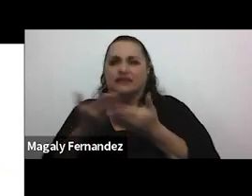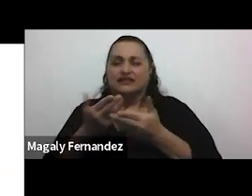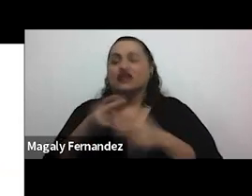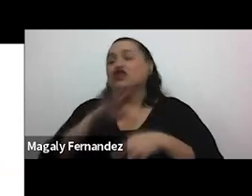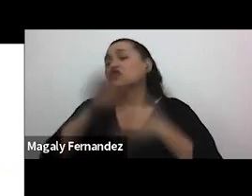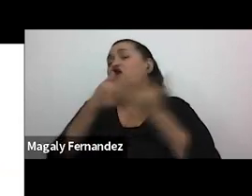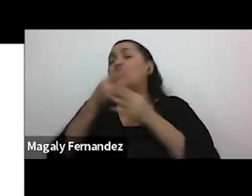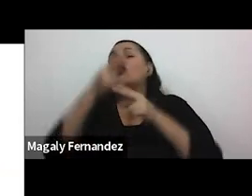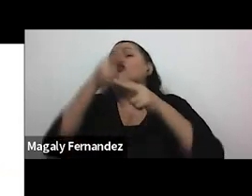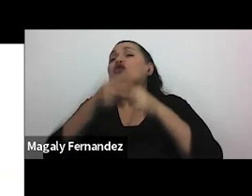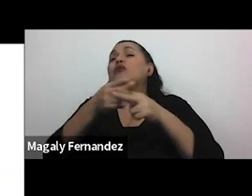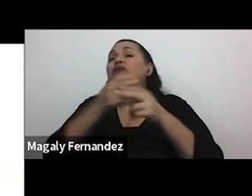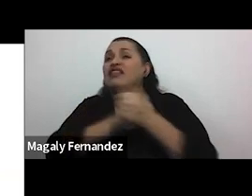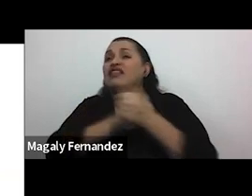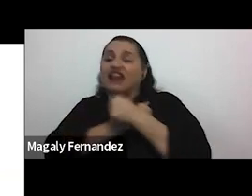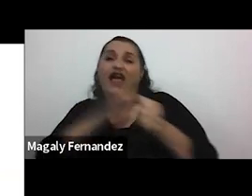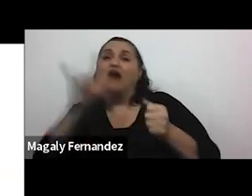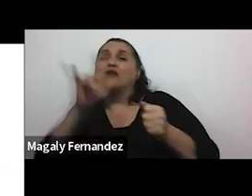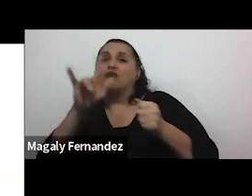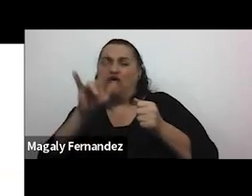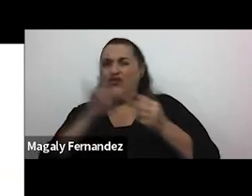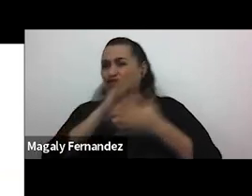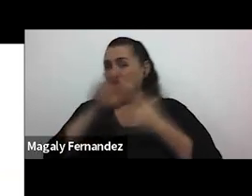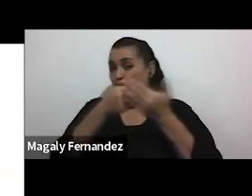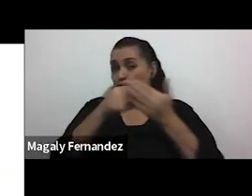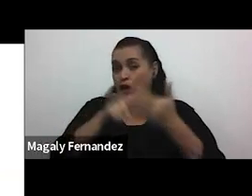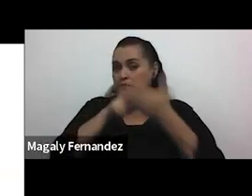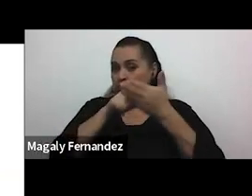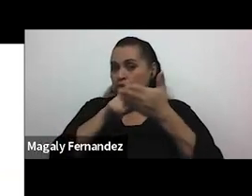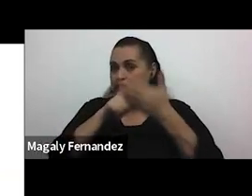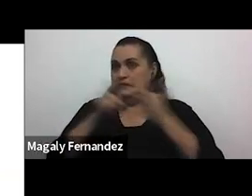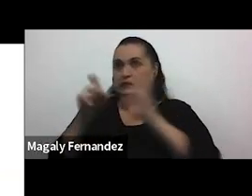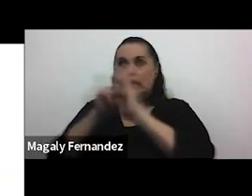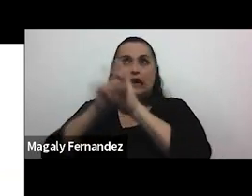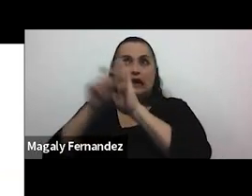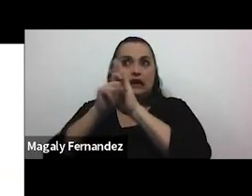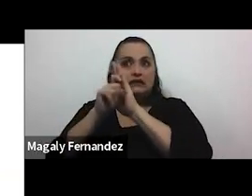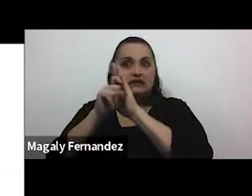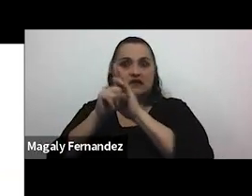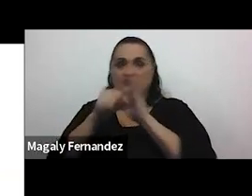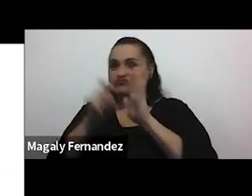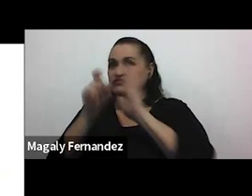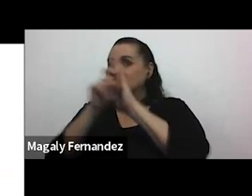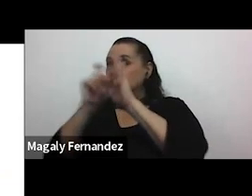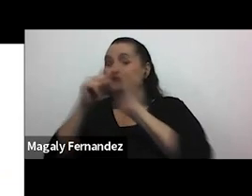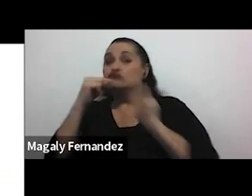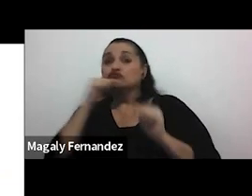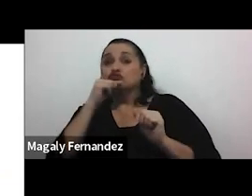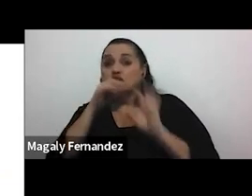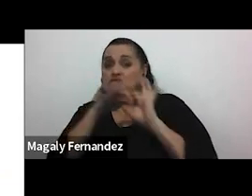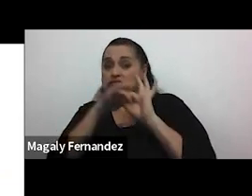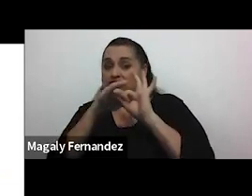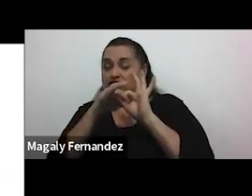y evidentemente todas esas manifestaciones estas señales de alerta esas señales rojas que hay en una relación de pareja